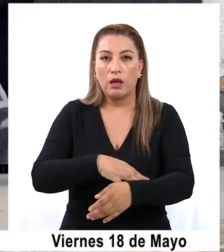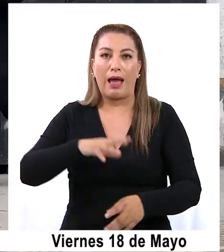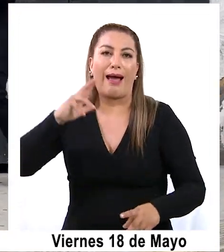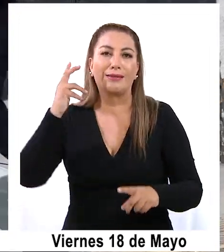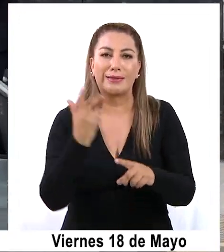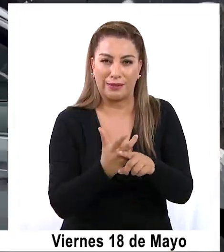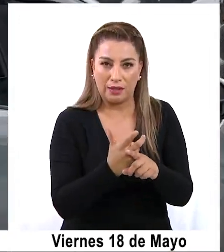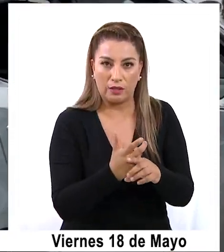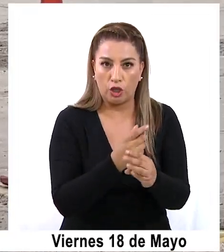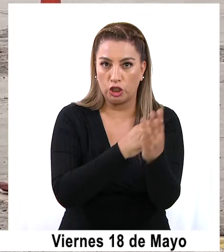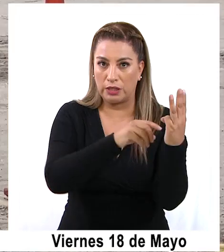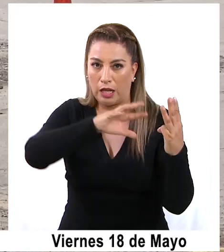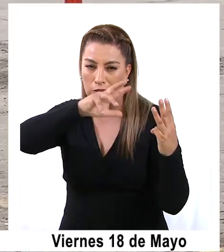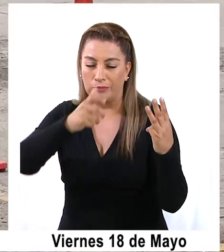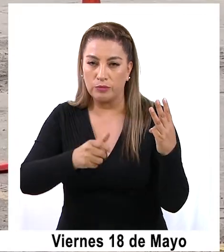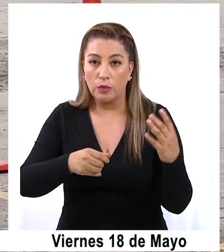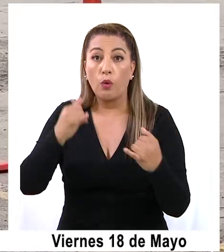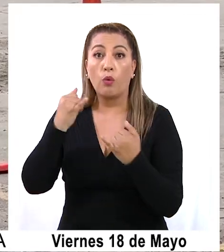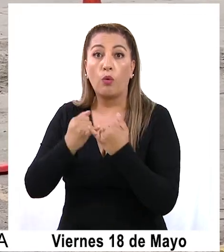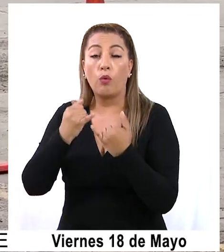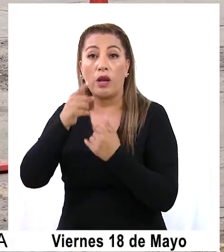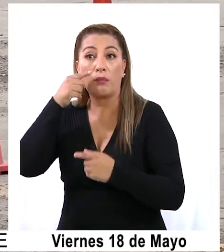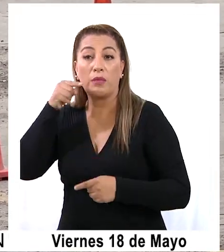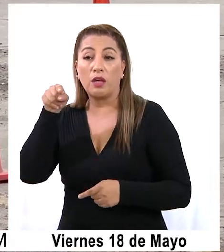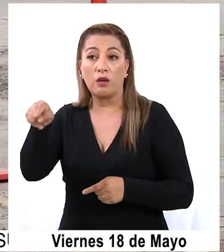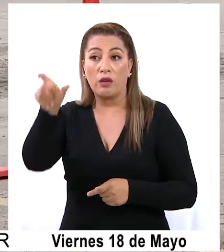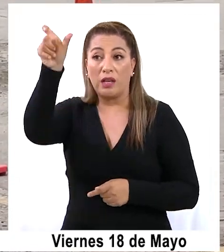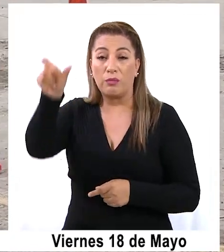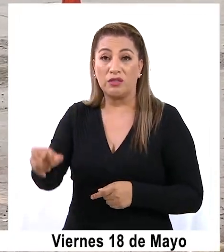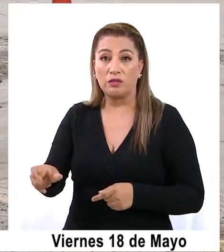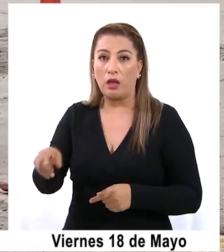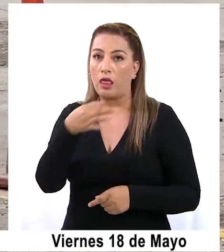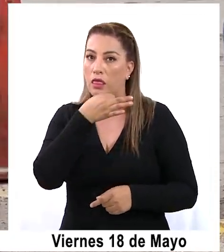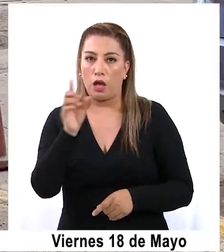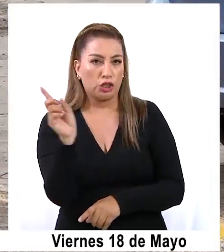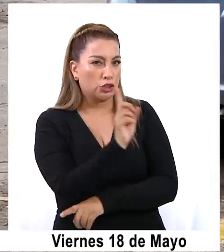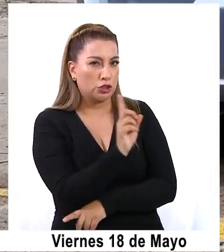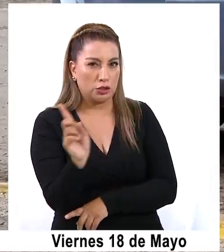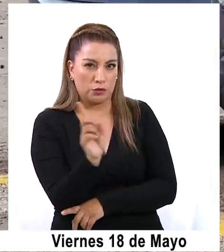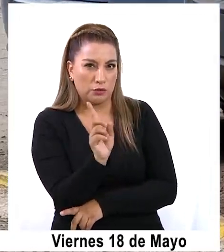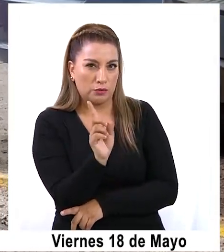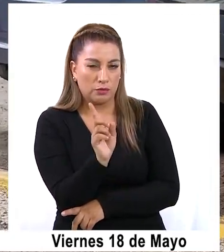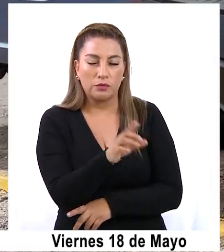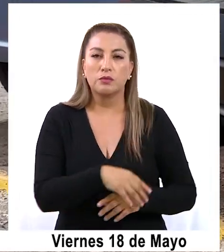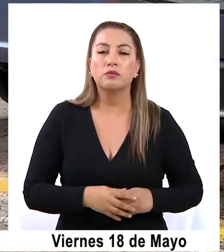lugar, aunque un amigo de la víctima desestimó esta versión.